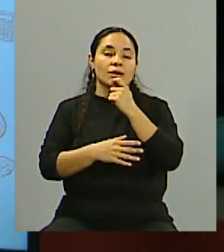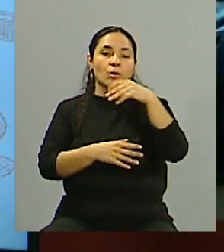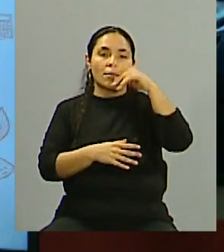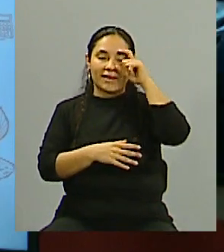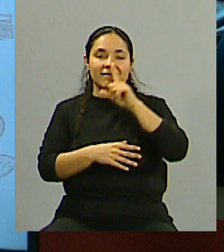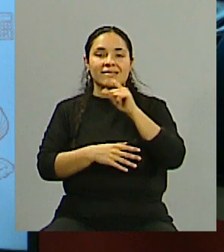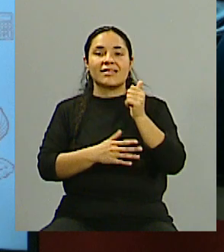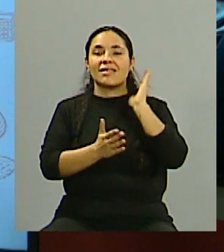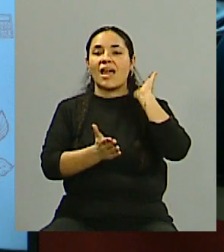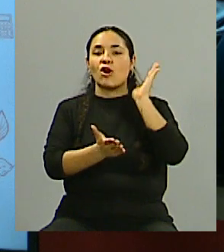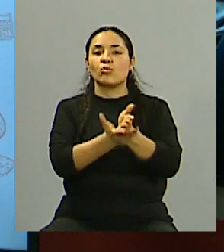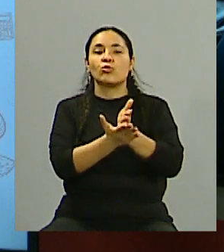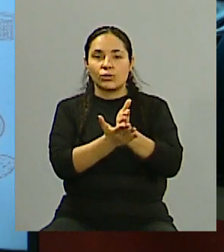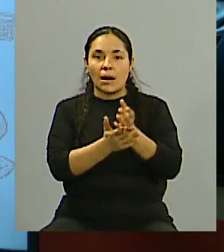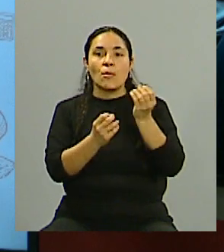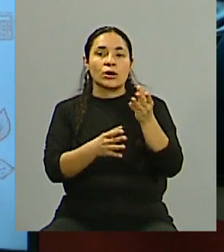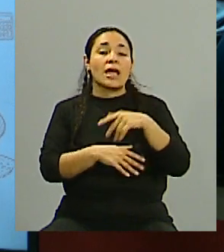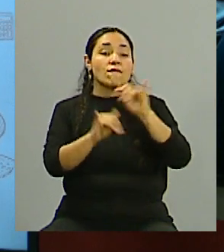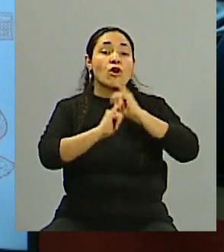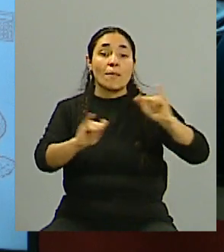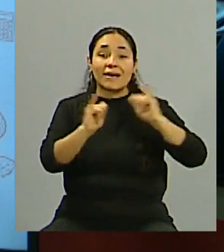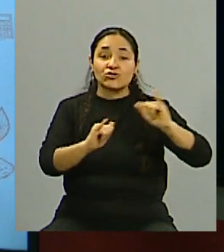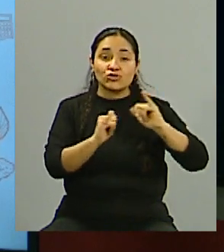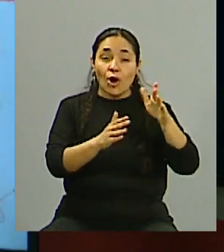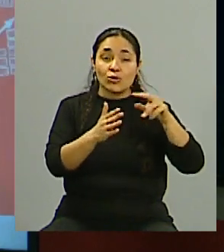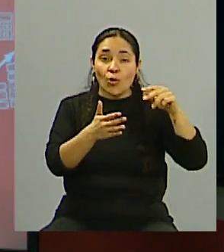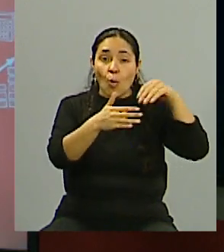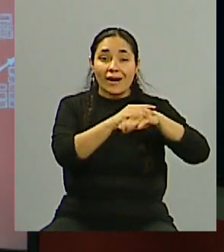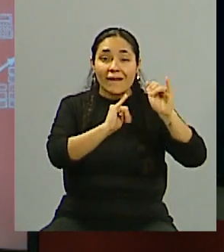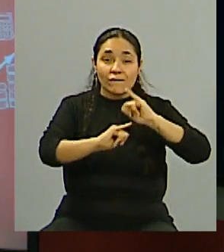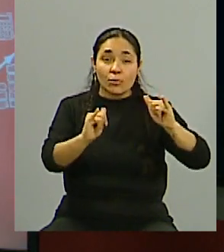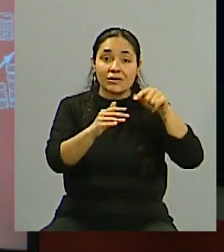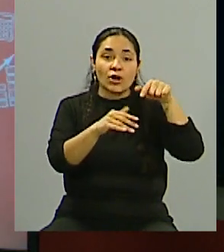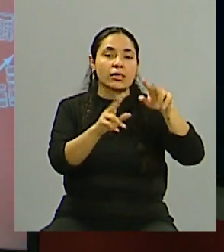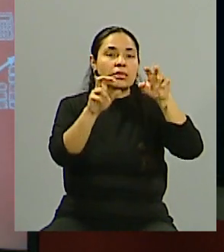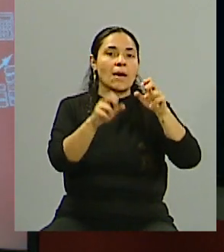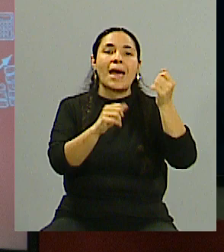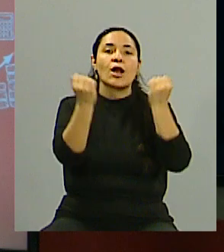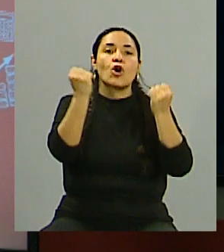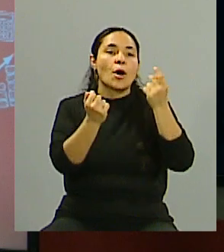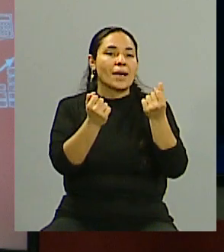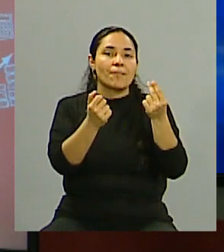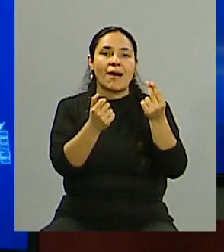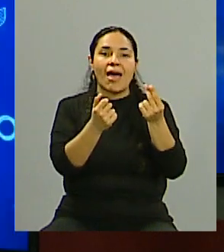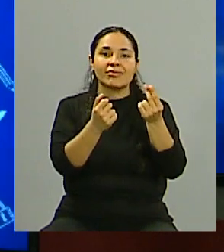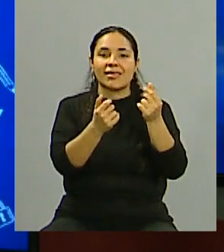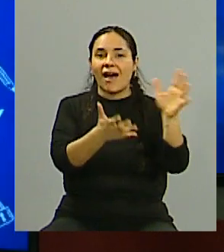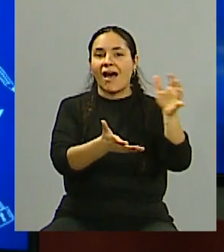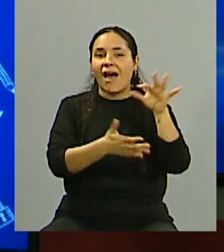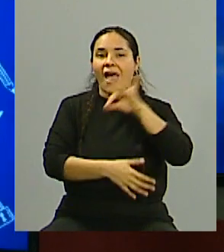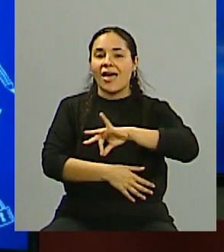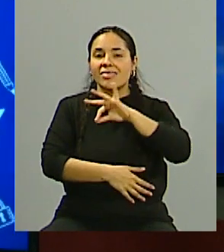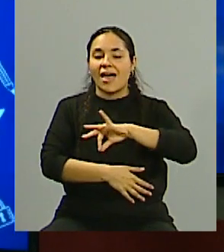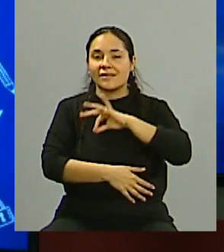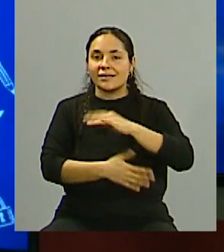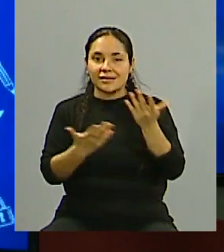justamente a partir de esa huella habían utilizado esa información para cuestiones absolutamente económicas y utilizando esa información muchas empresas